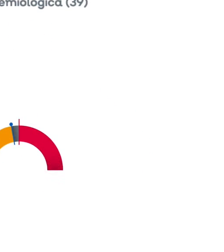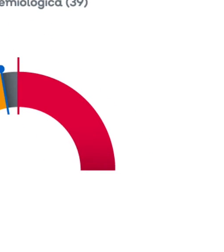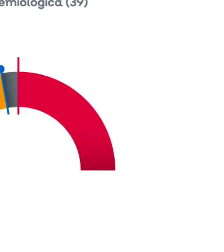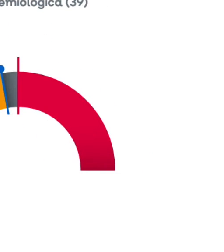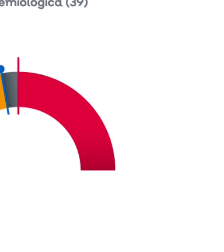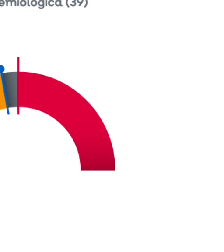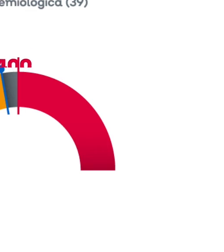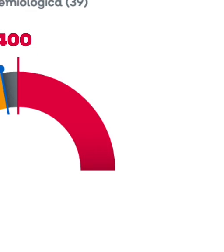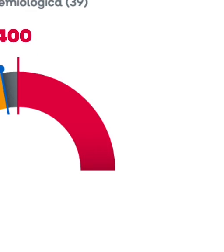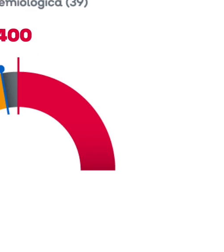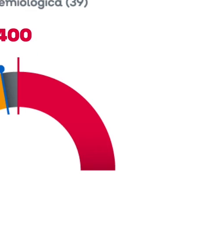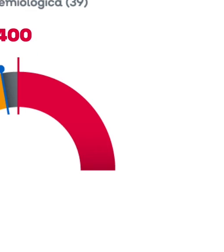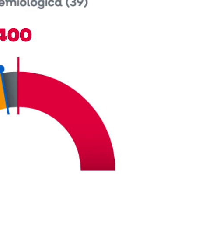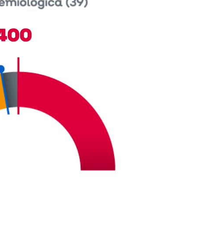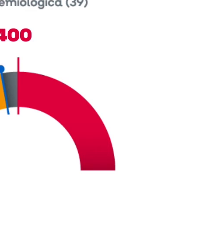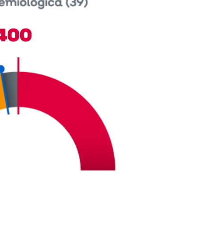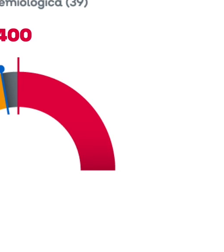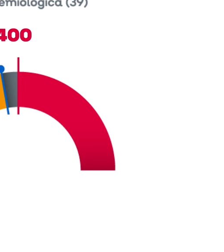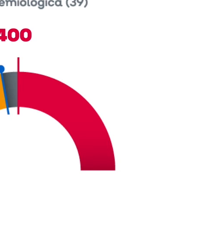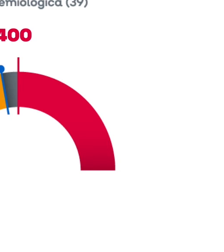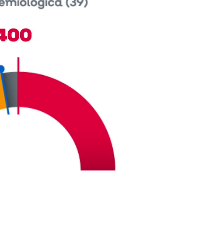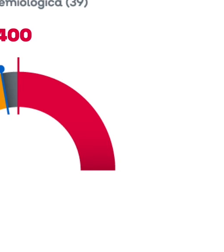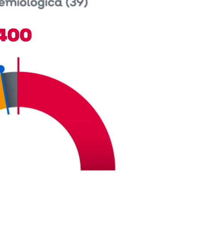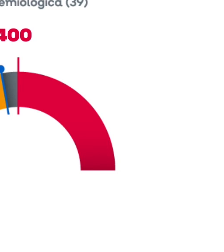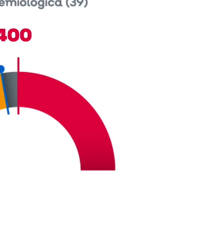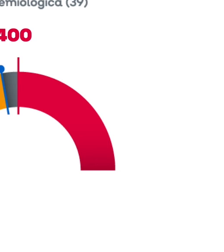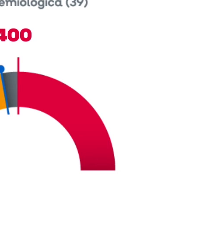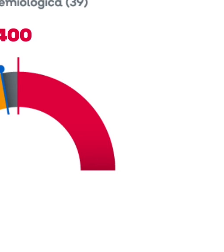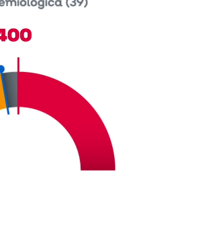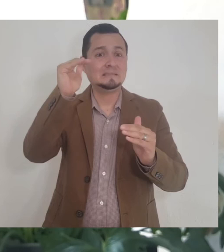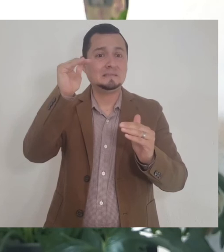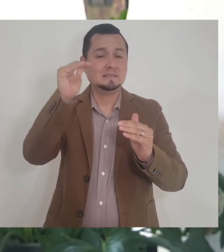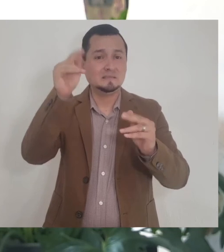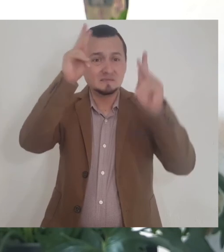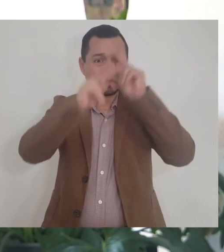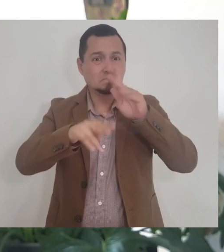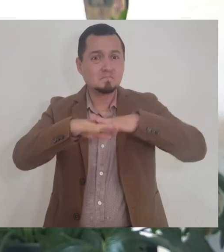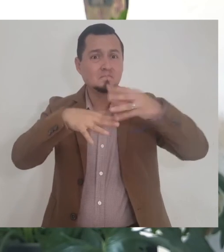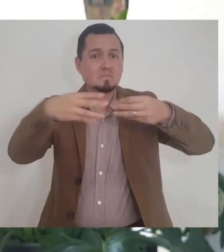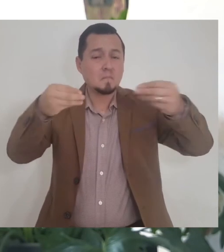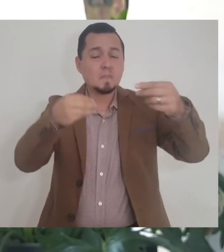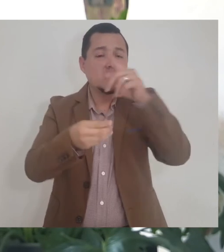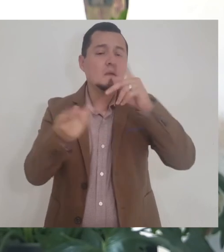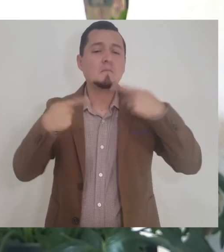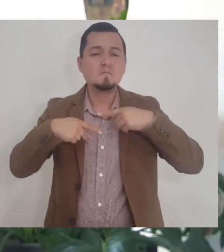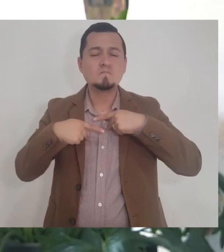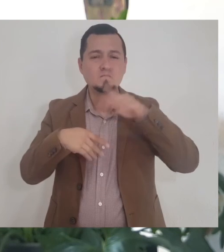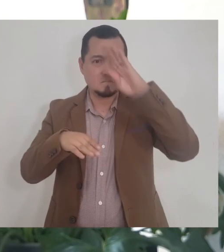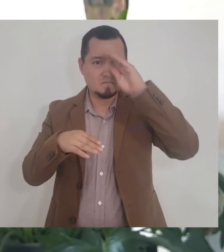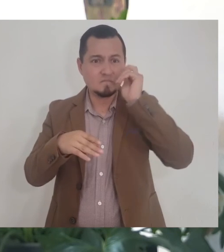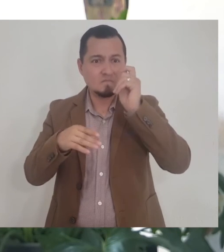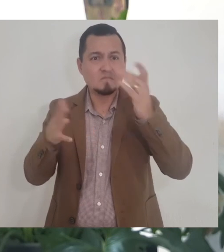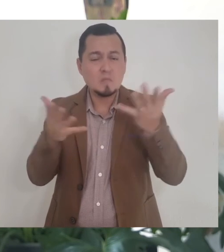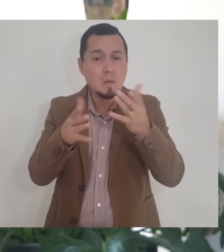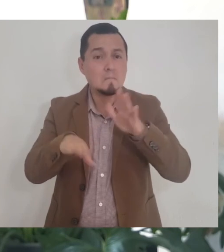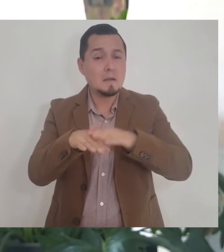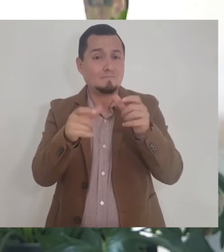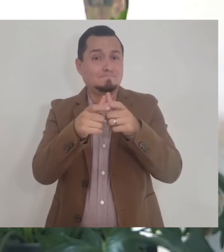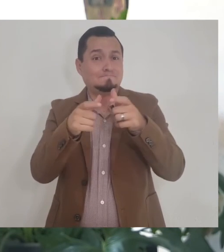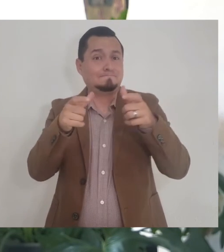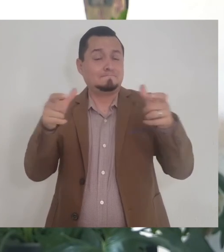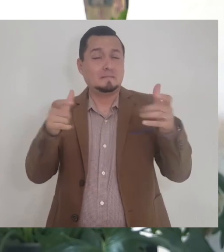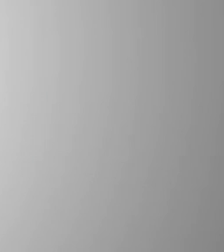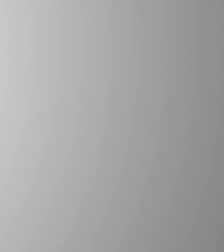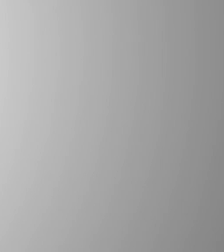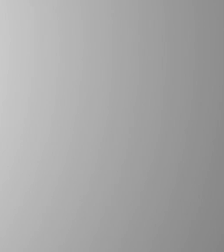se respeten los lineamientos emergentes y se use el cubrebocas y siga el distanciamiento social. Para Noticiar.mx, Juan Carlos